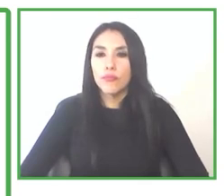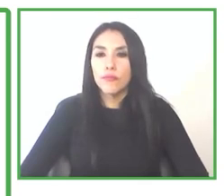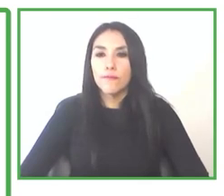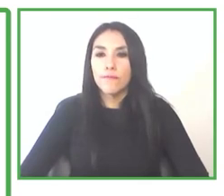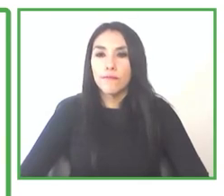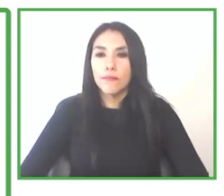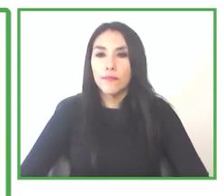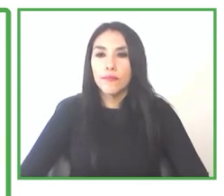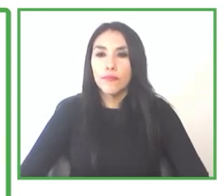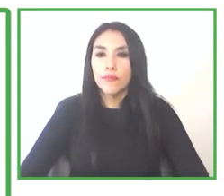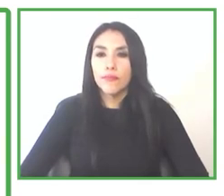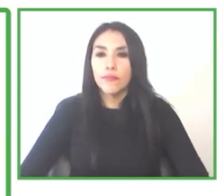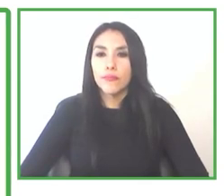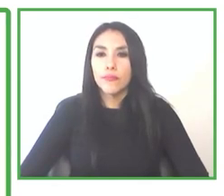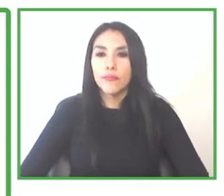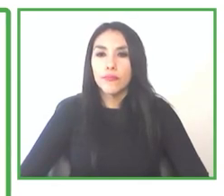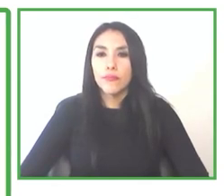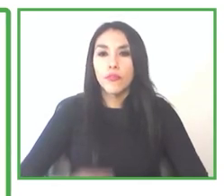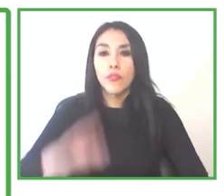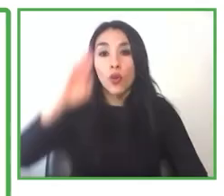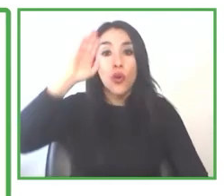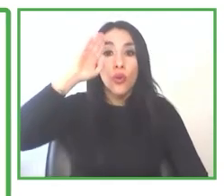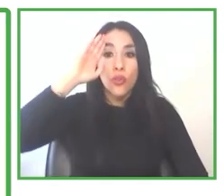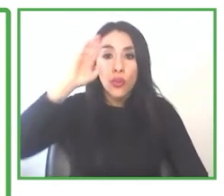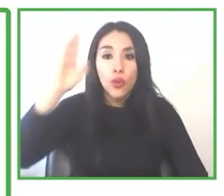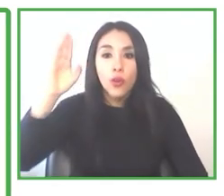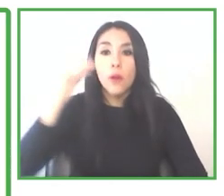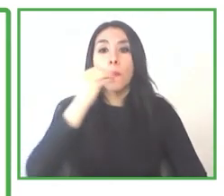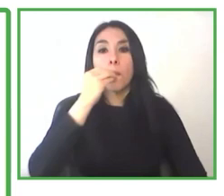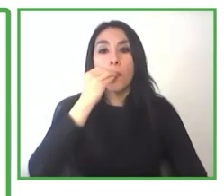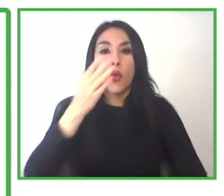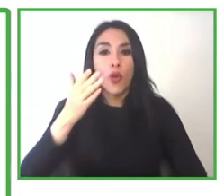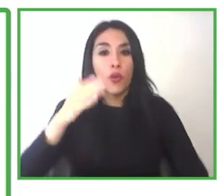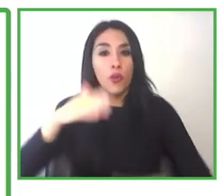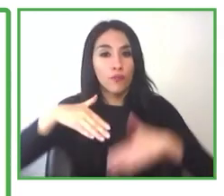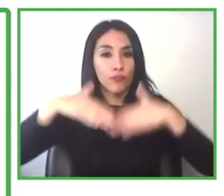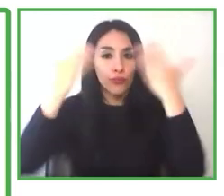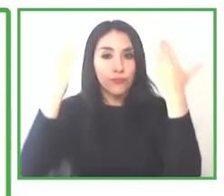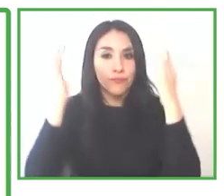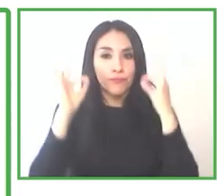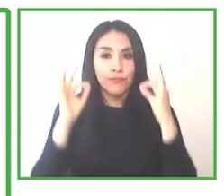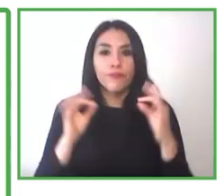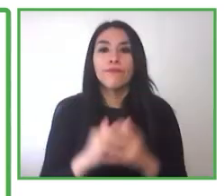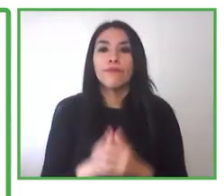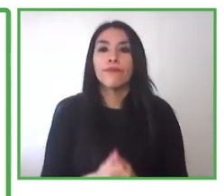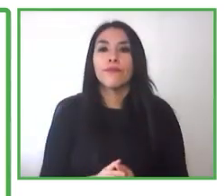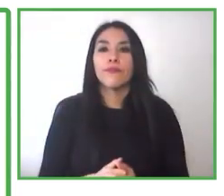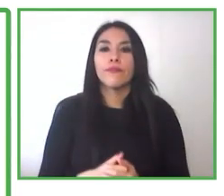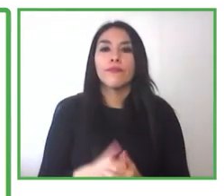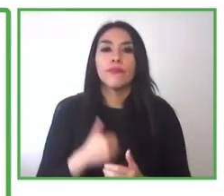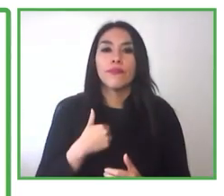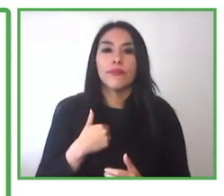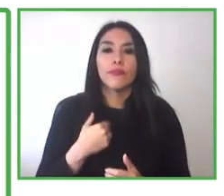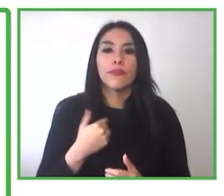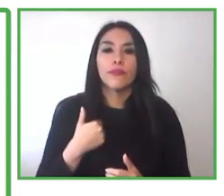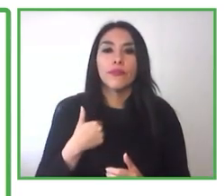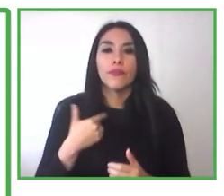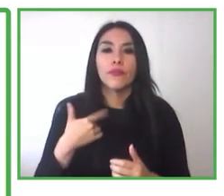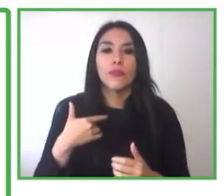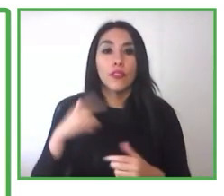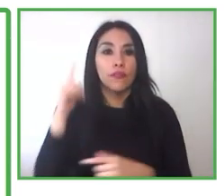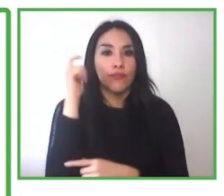Hola, buenos días. Antes que todo, quiero agradecer a Cero Project por la invitación a poder moderar este panel.